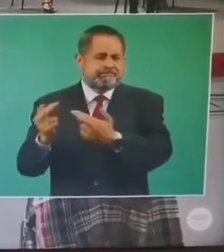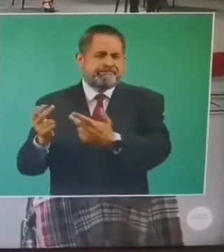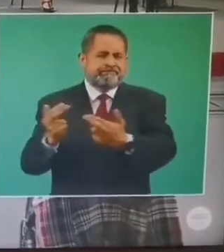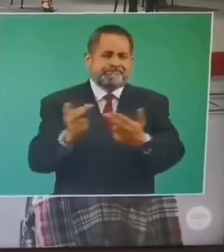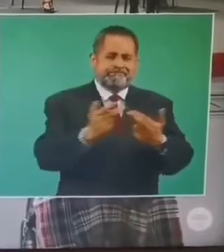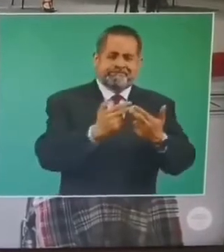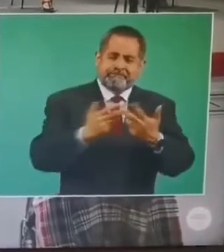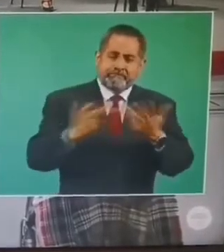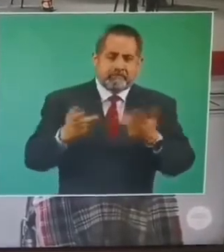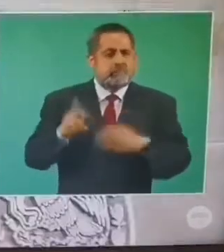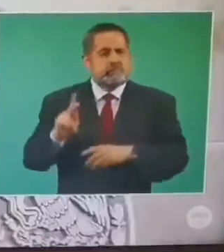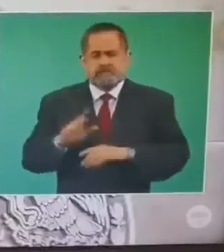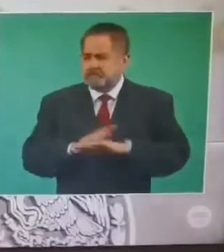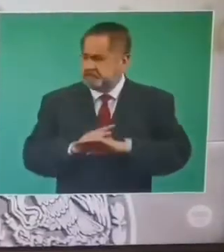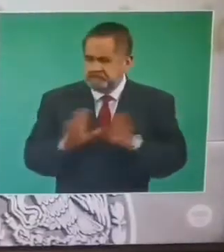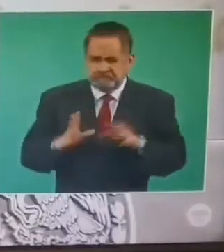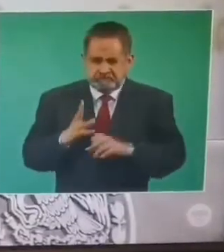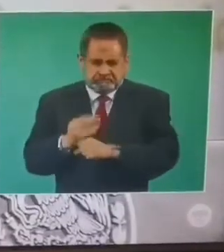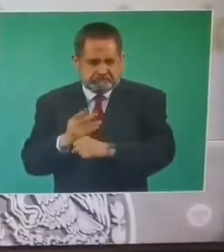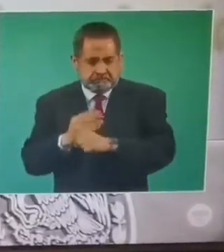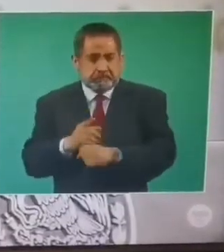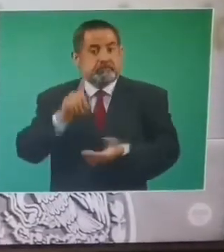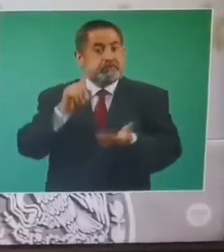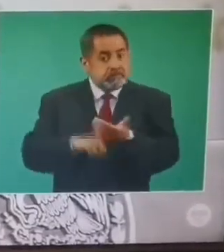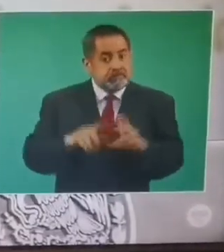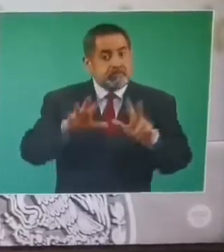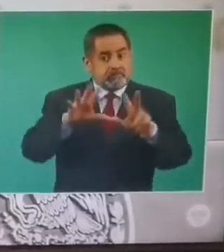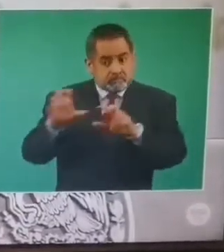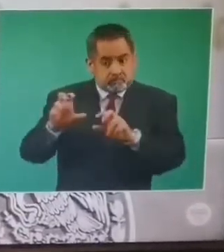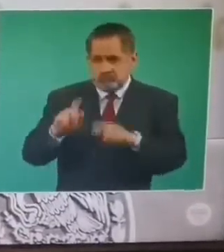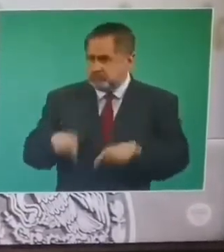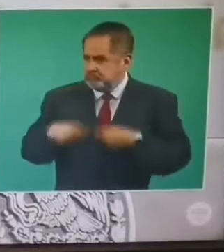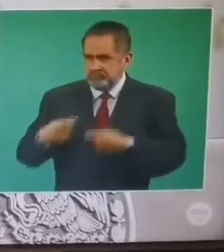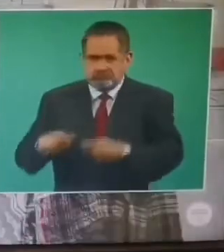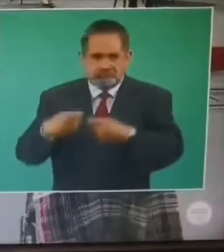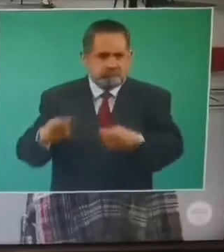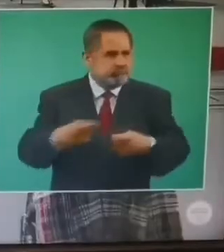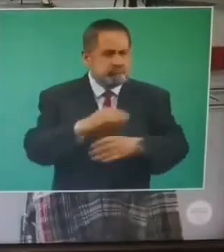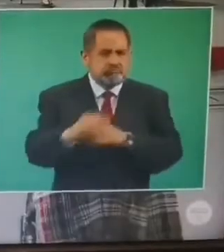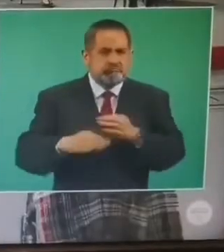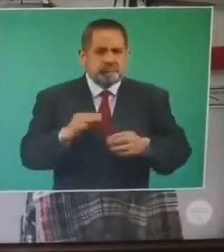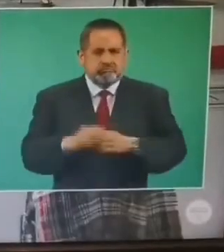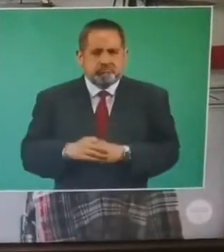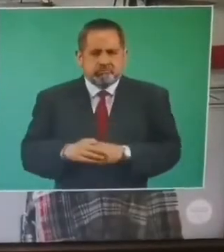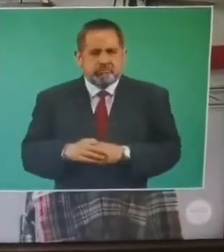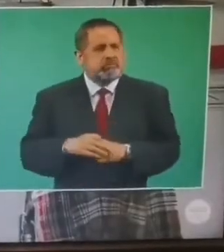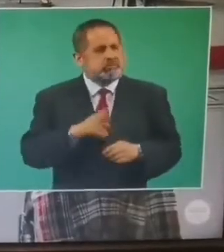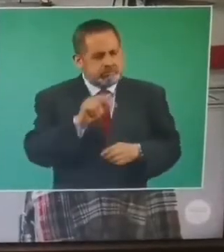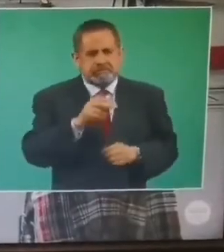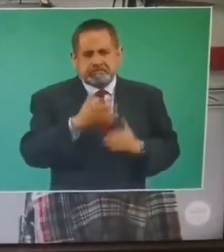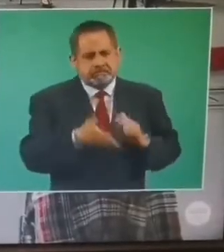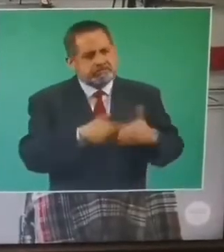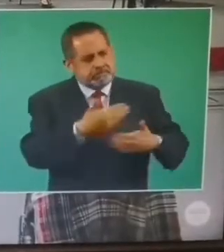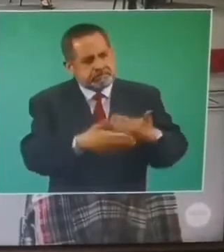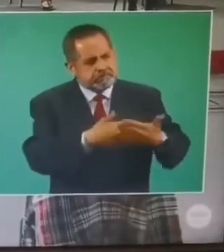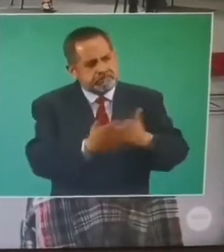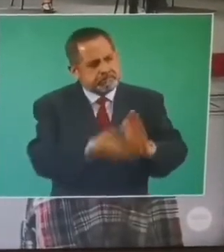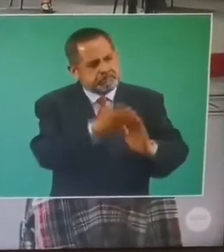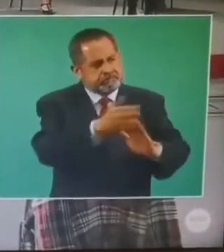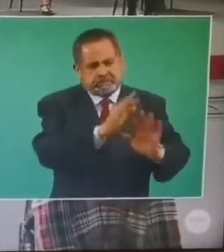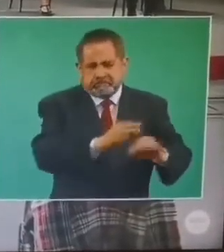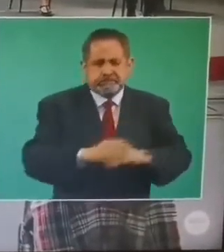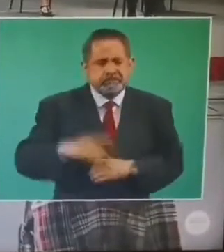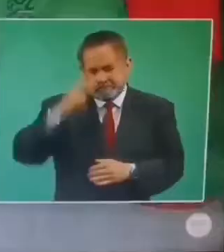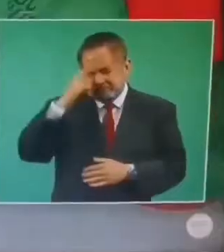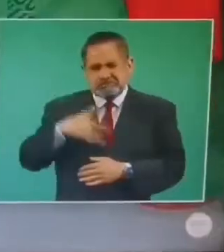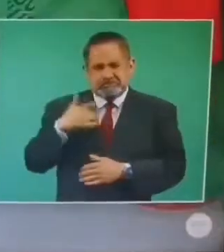presidente, pero ya van más de 1800 entregadas. Otras que están en marcha, y no tengo duda que